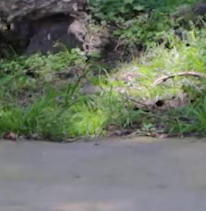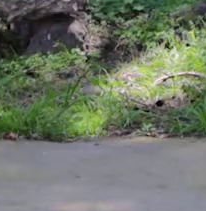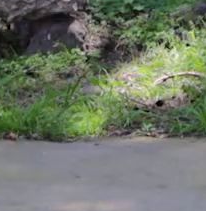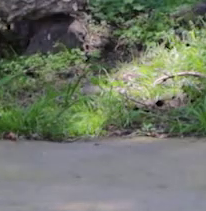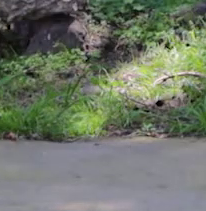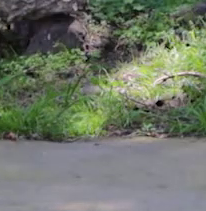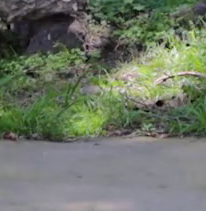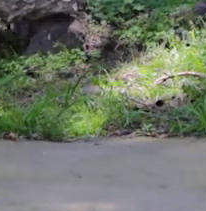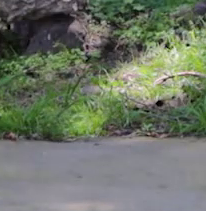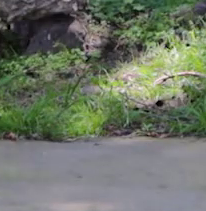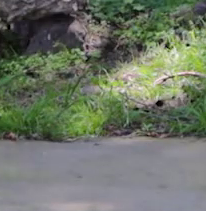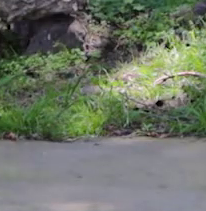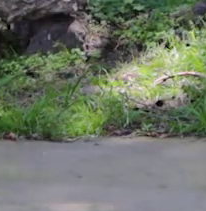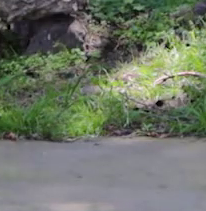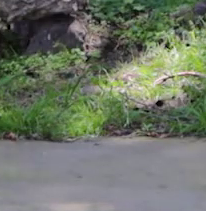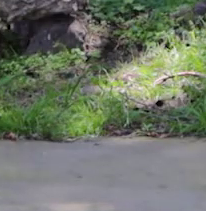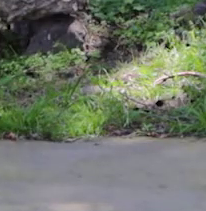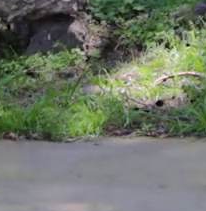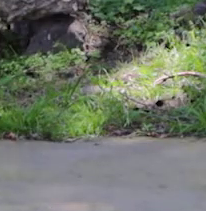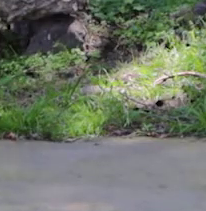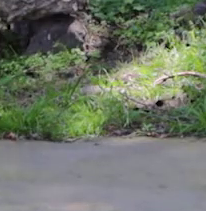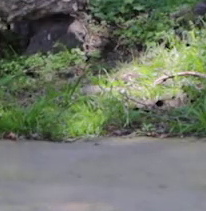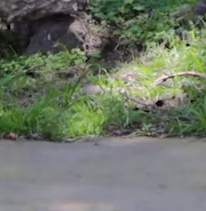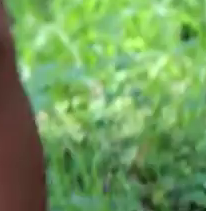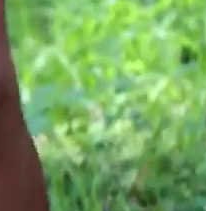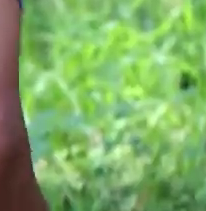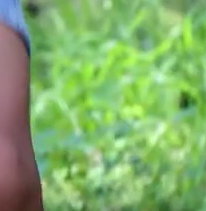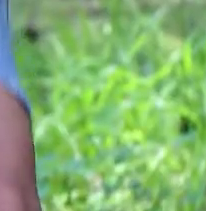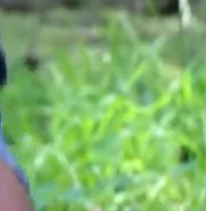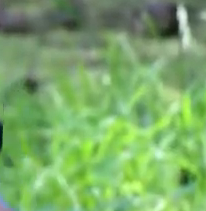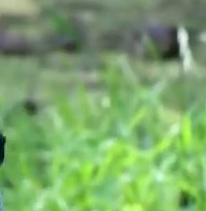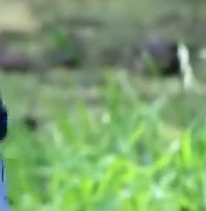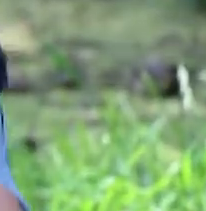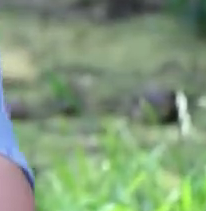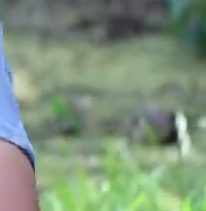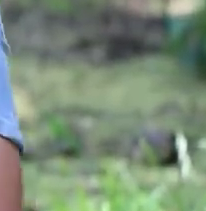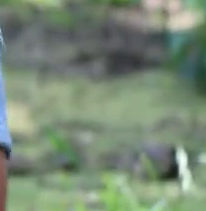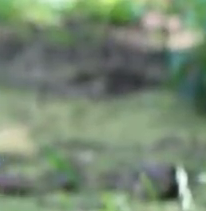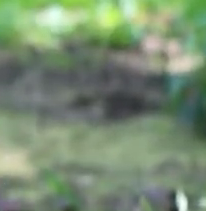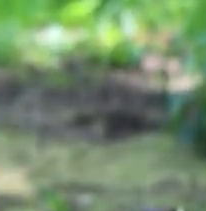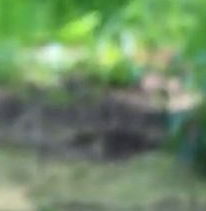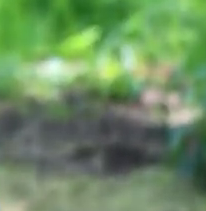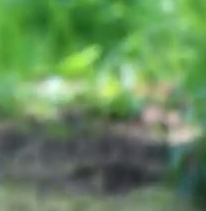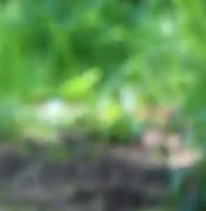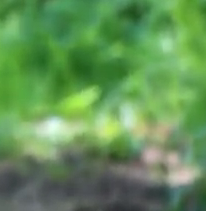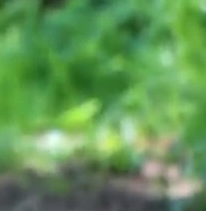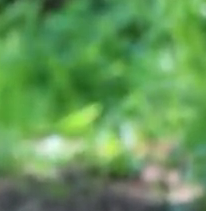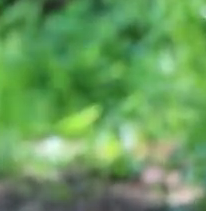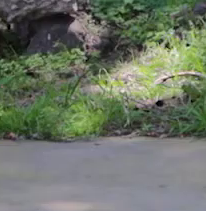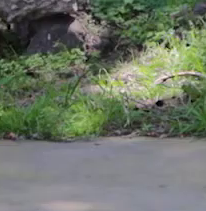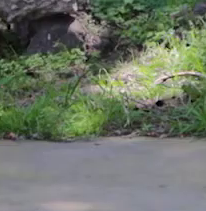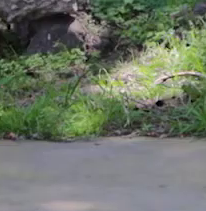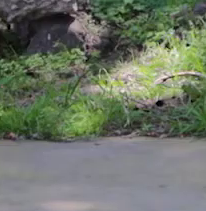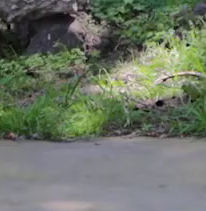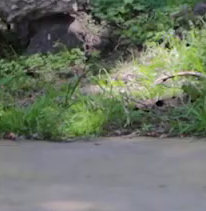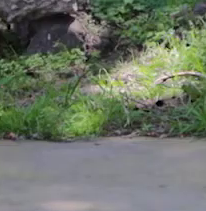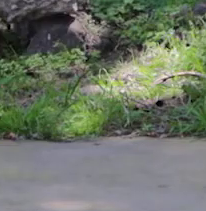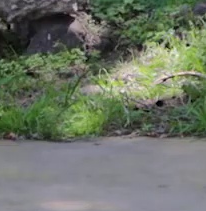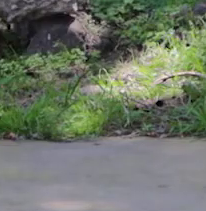más. Bien trabajado. Respira. Bien. Una más. Bien.